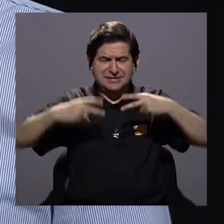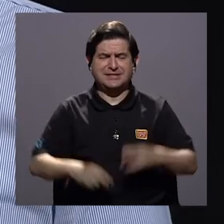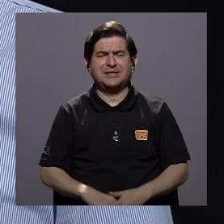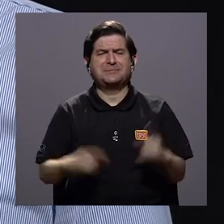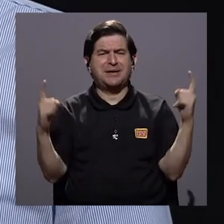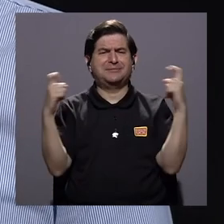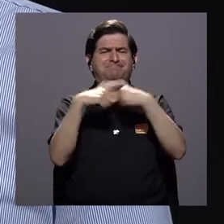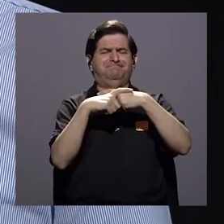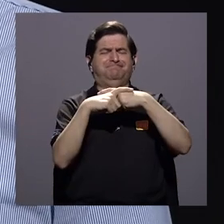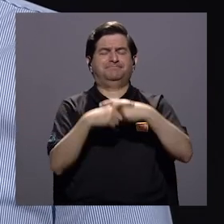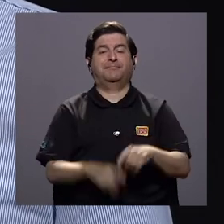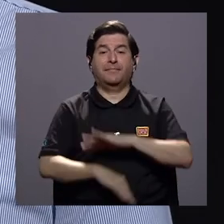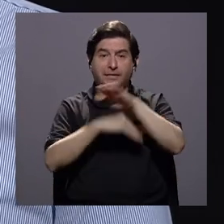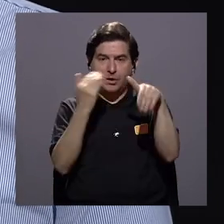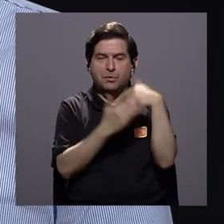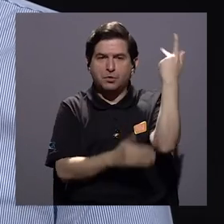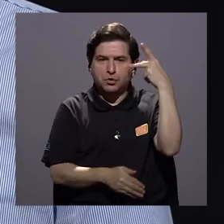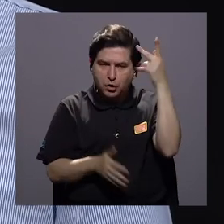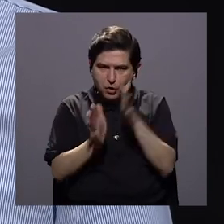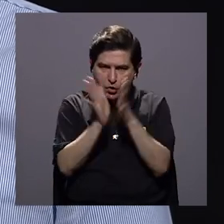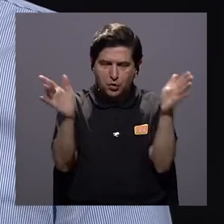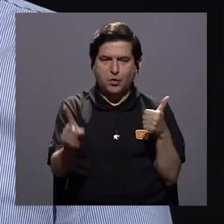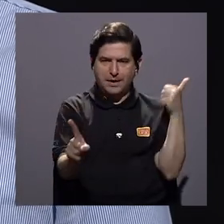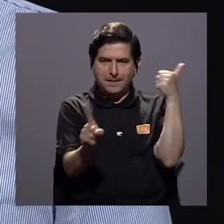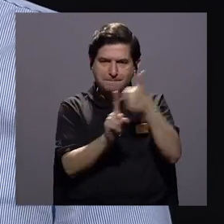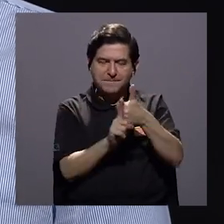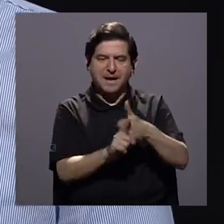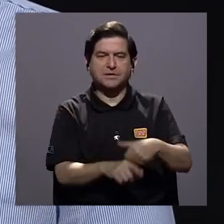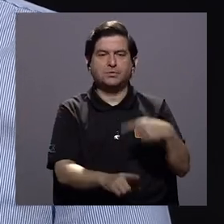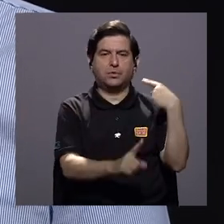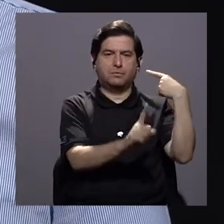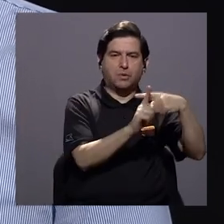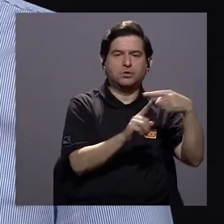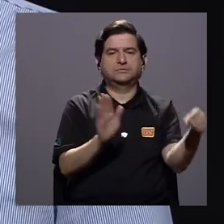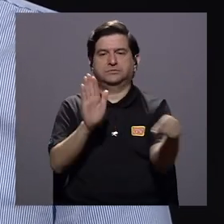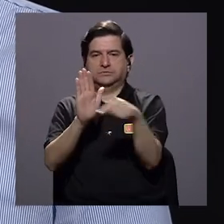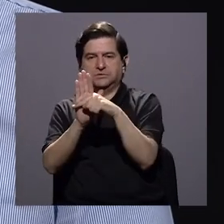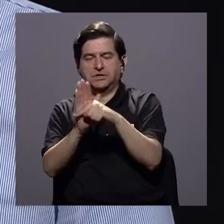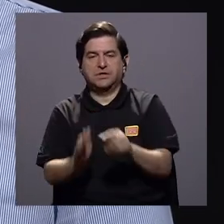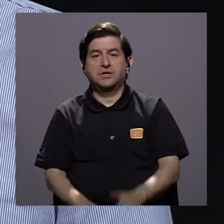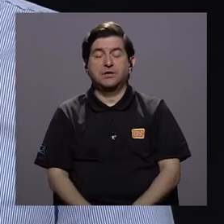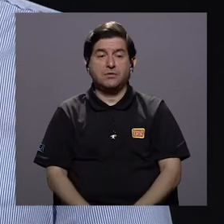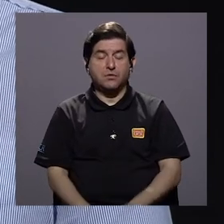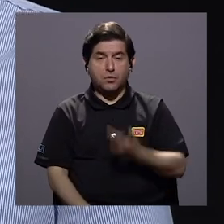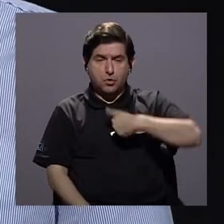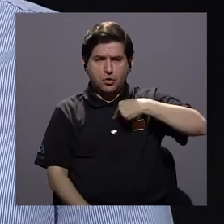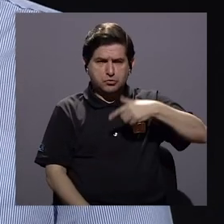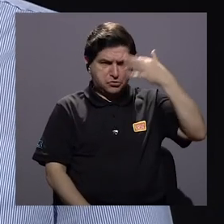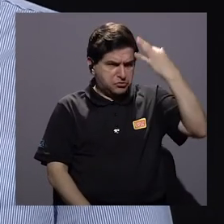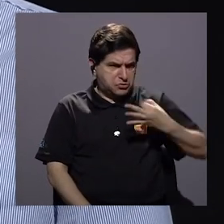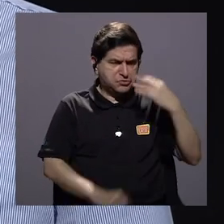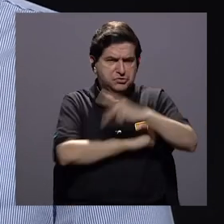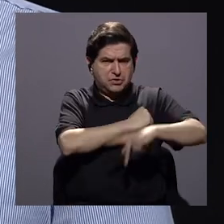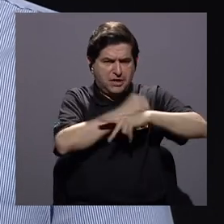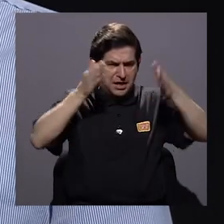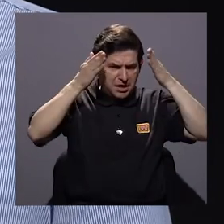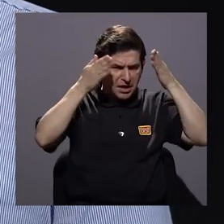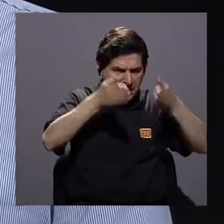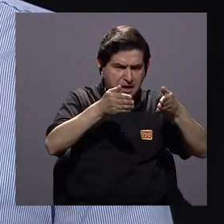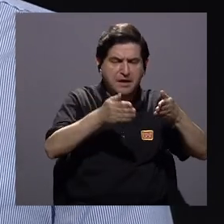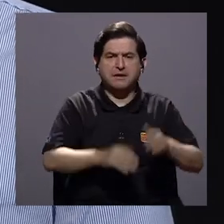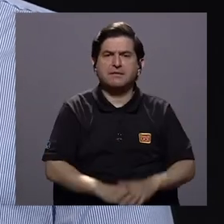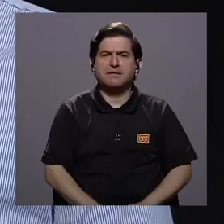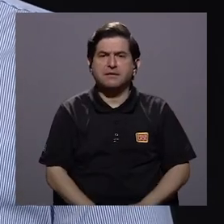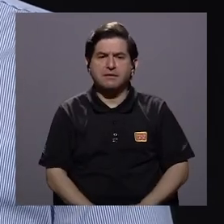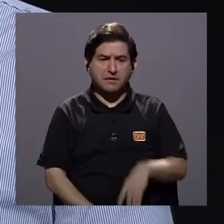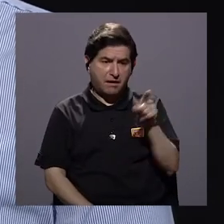Como todo, la política pública tiene un impacto positivo o negativo en esto y donde hemos puesto grandes apuestas como país, hemos